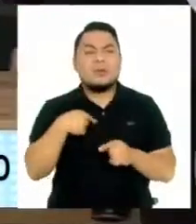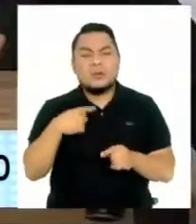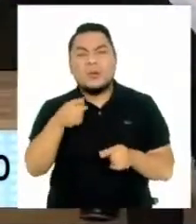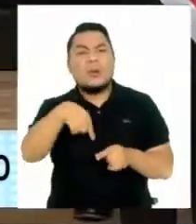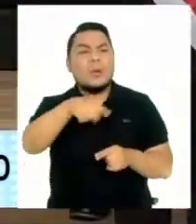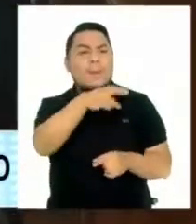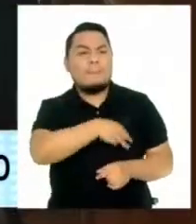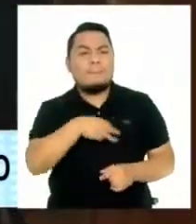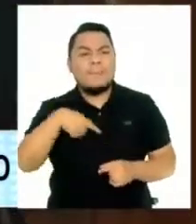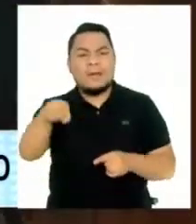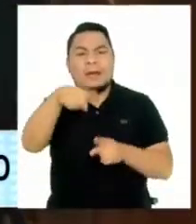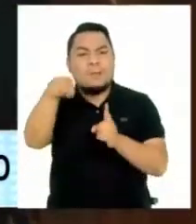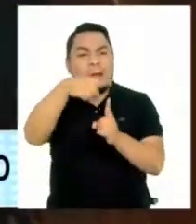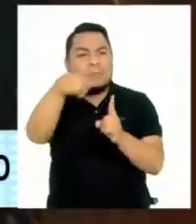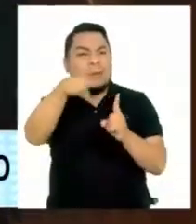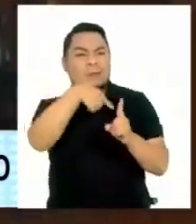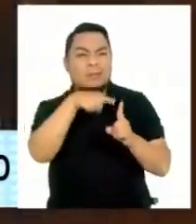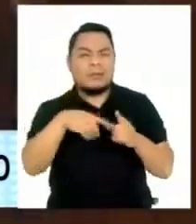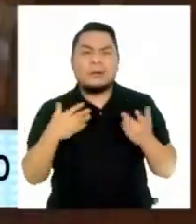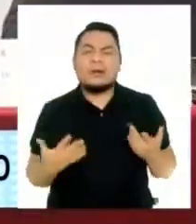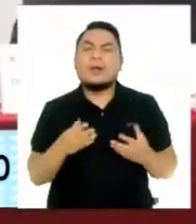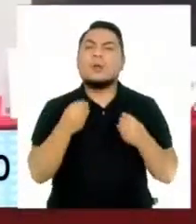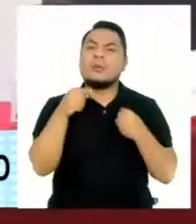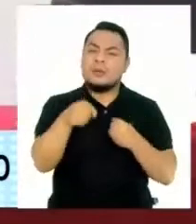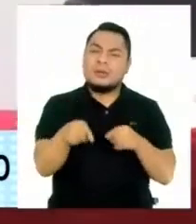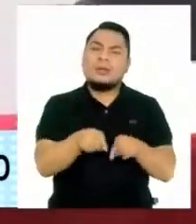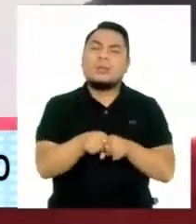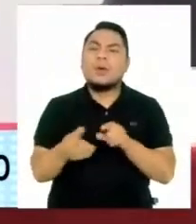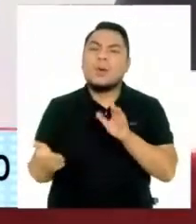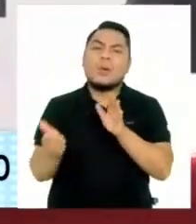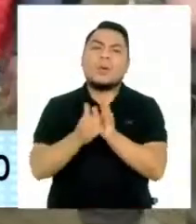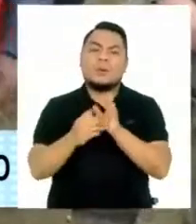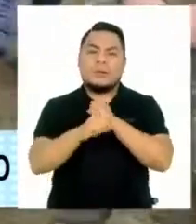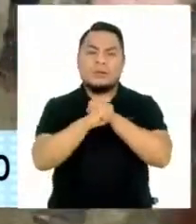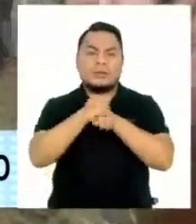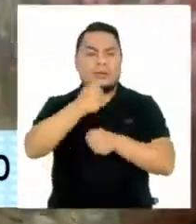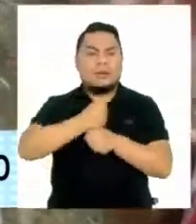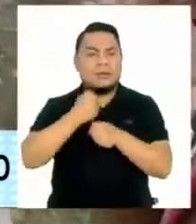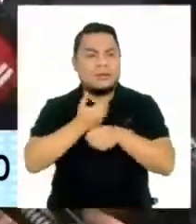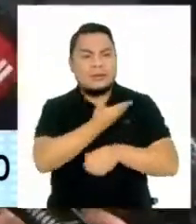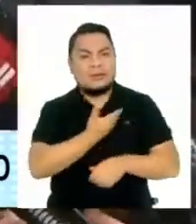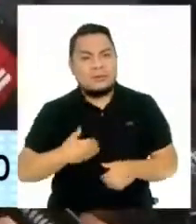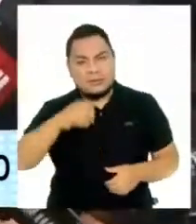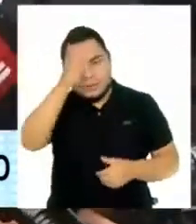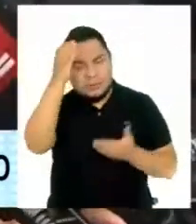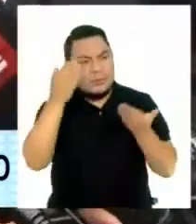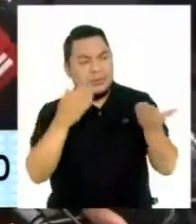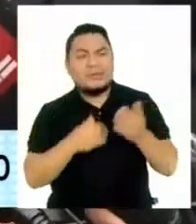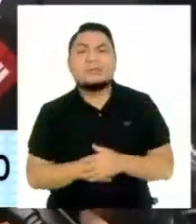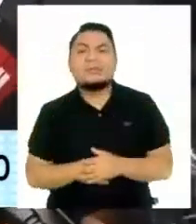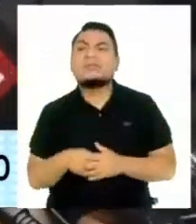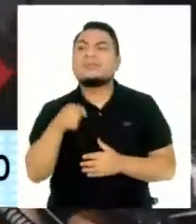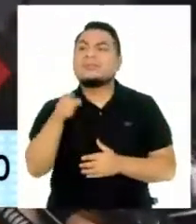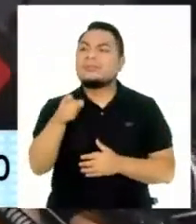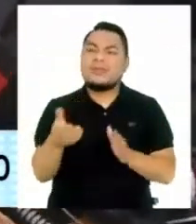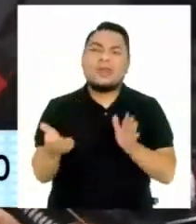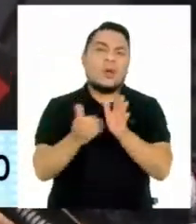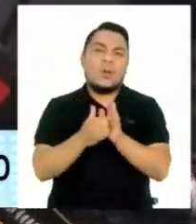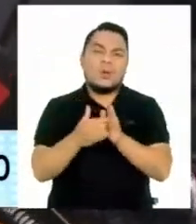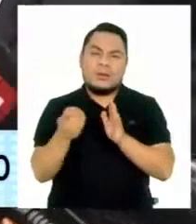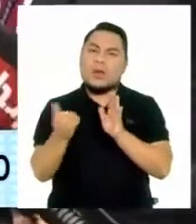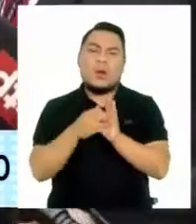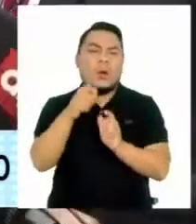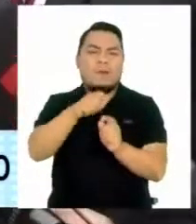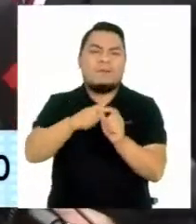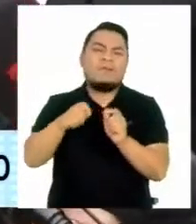contra otros ministros, solo responderían a una contra campaña a la gestión del mandatario. Acá hay una contra campaña de